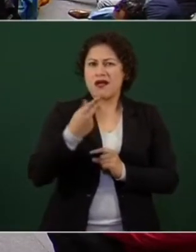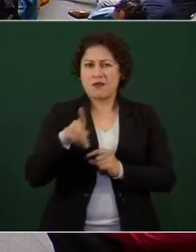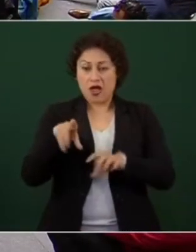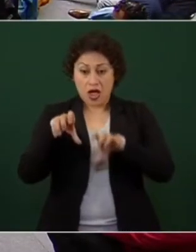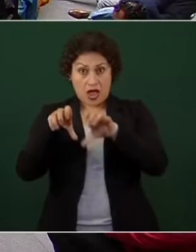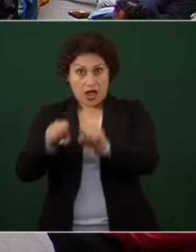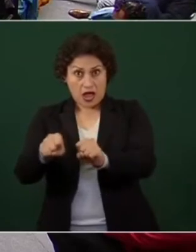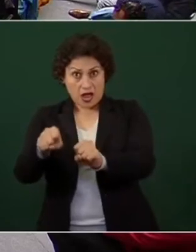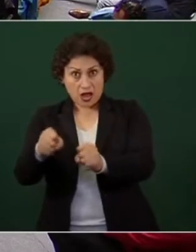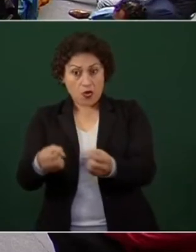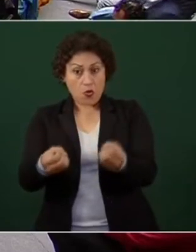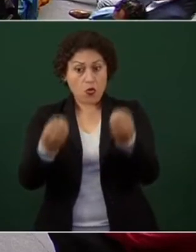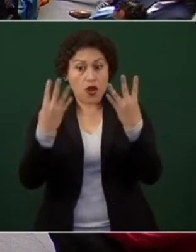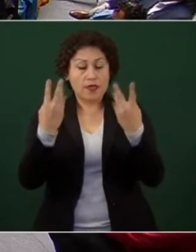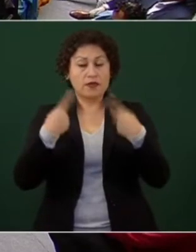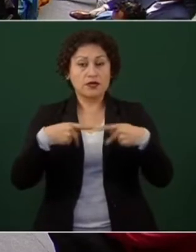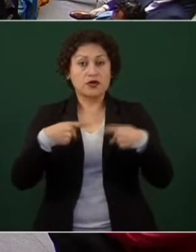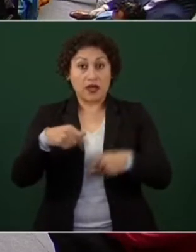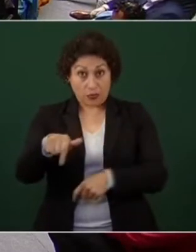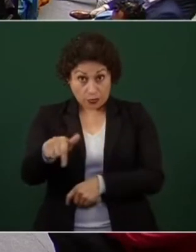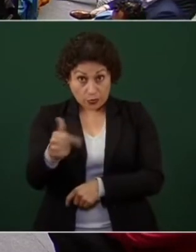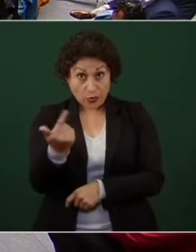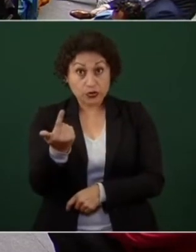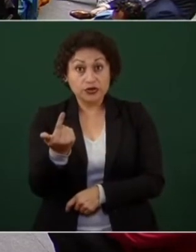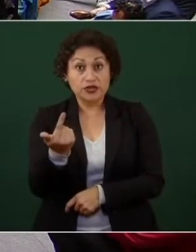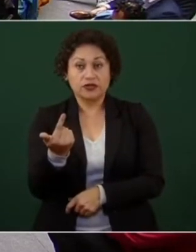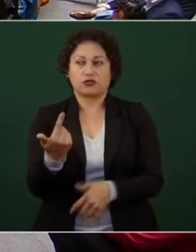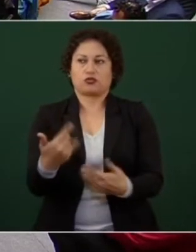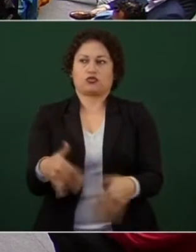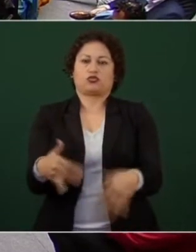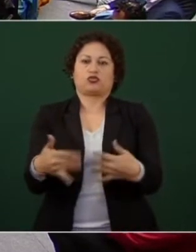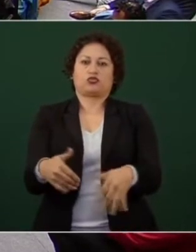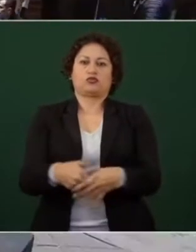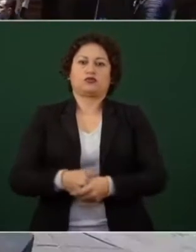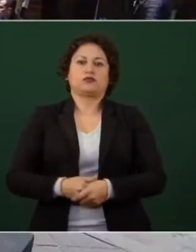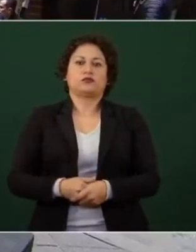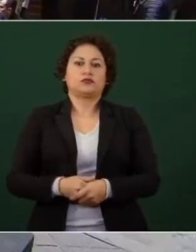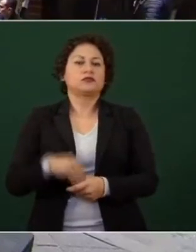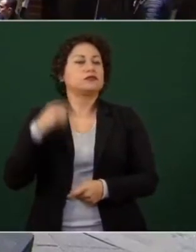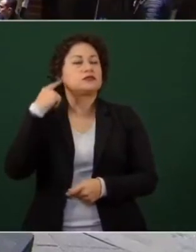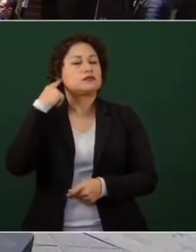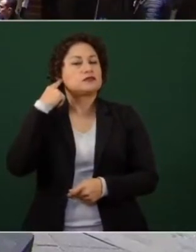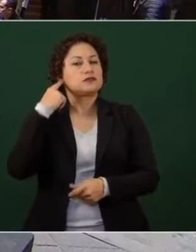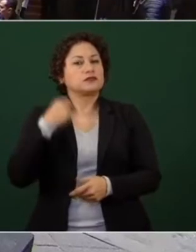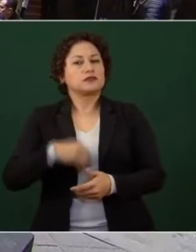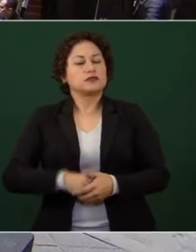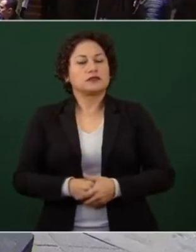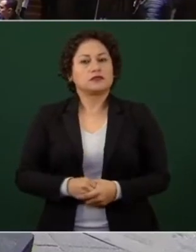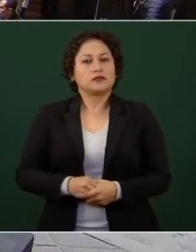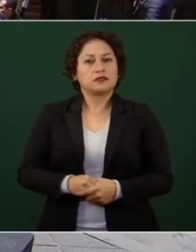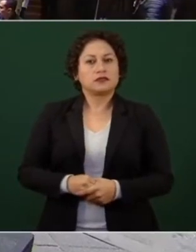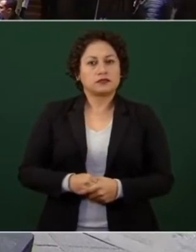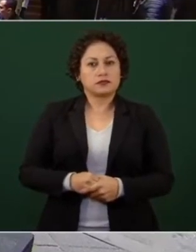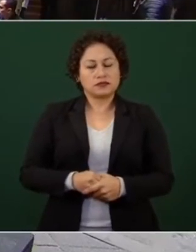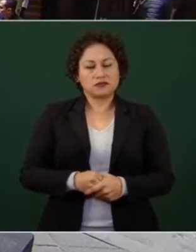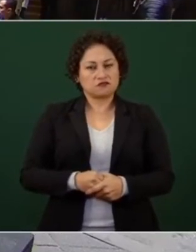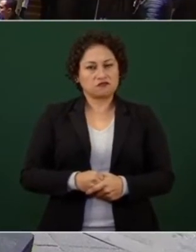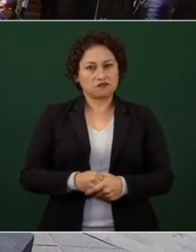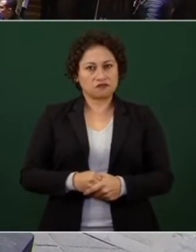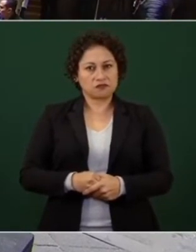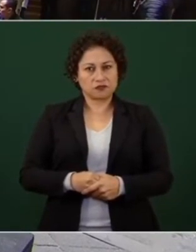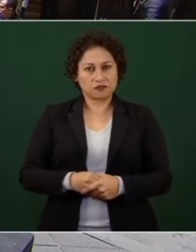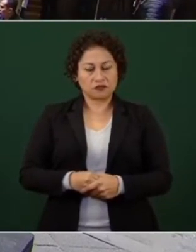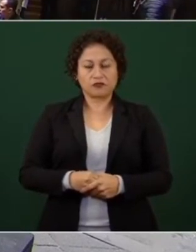doce doce ¿cuáles son los delitos? porque no es por el ataque